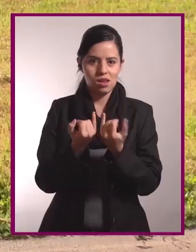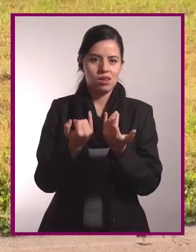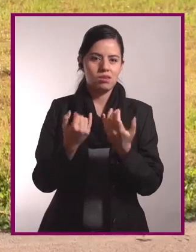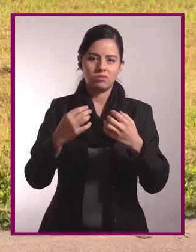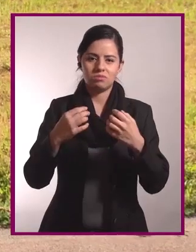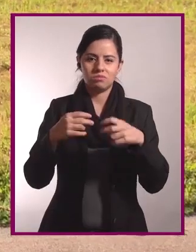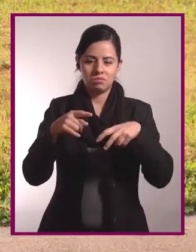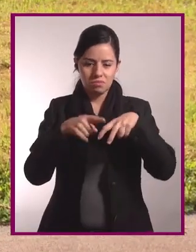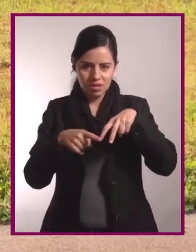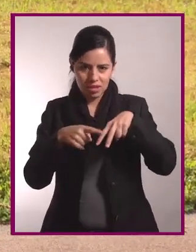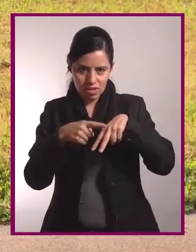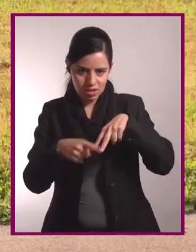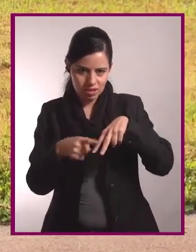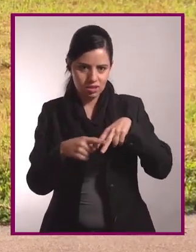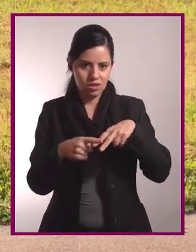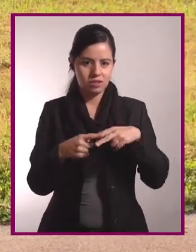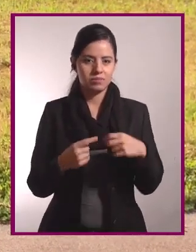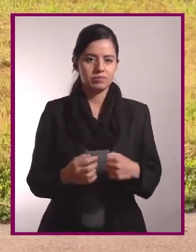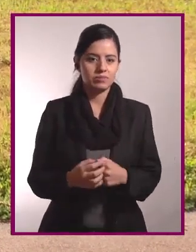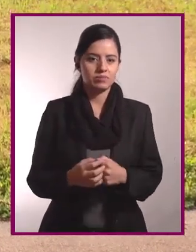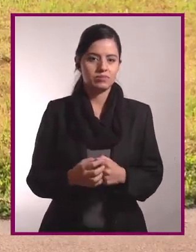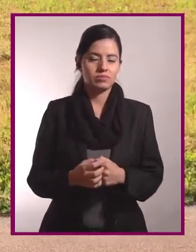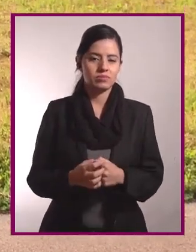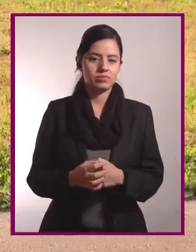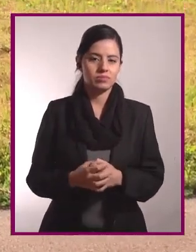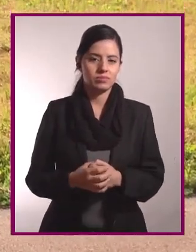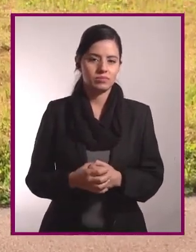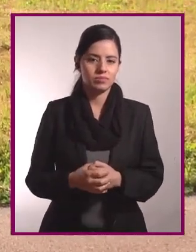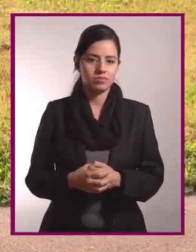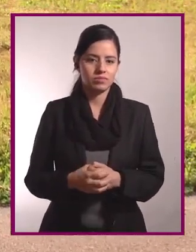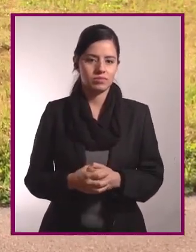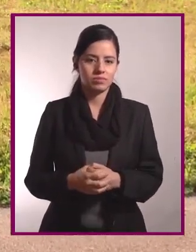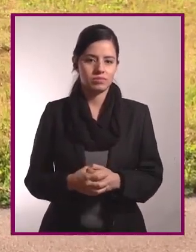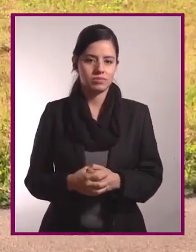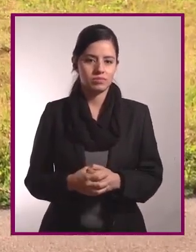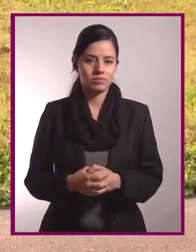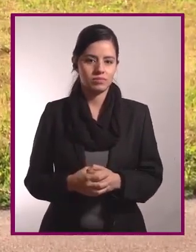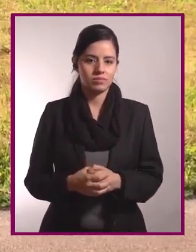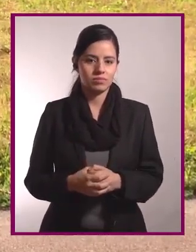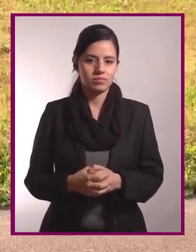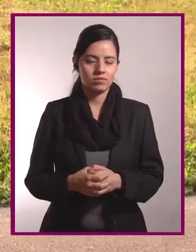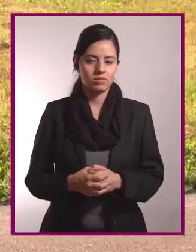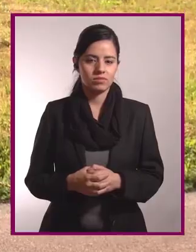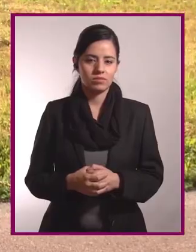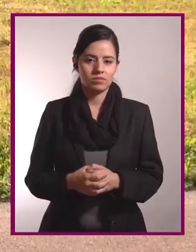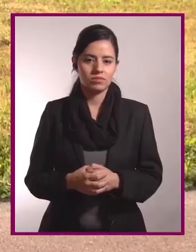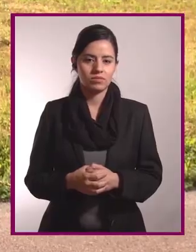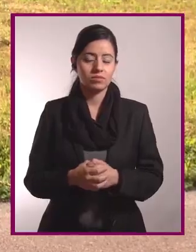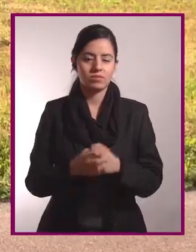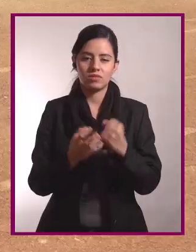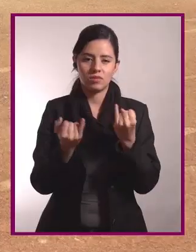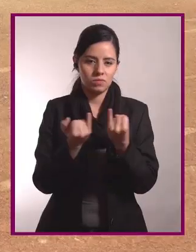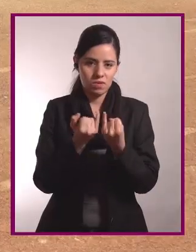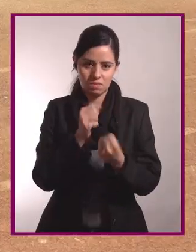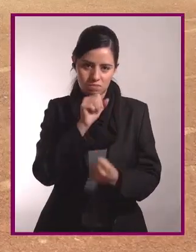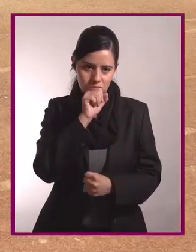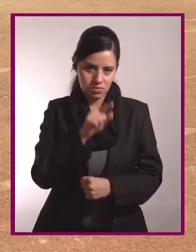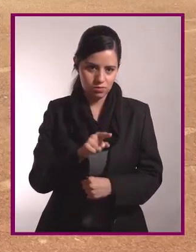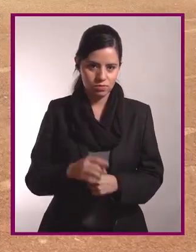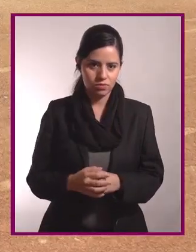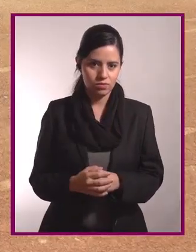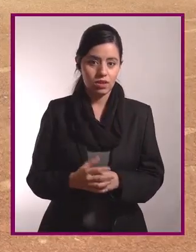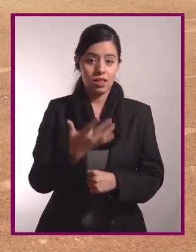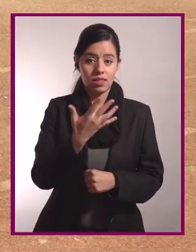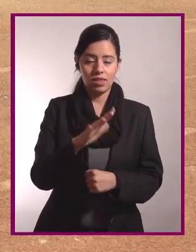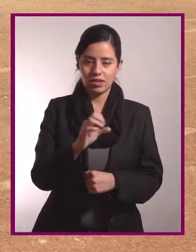inferior del cuerpo. Las piernas, los cuadrices, los posteriores y los gemelos. Se